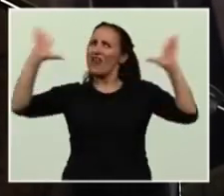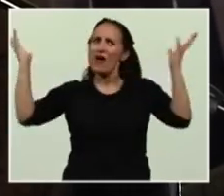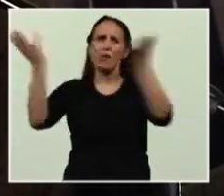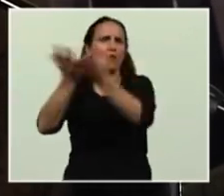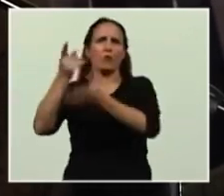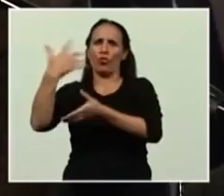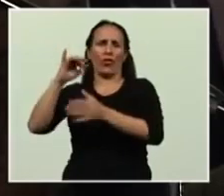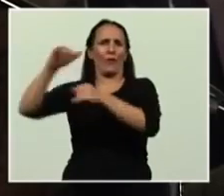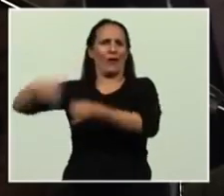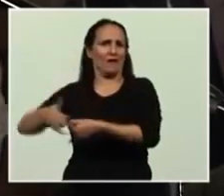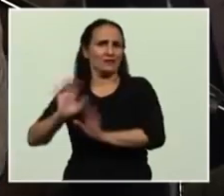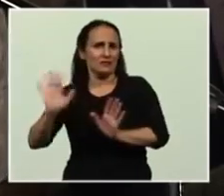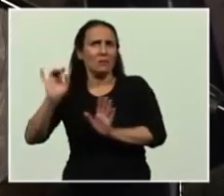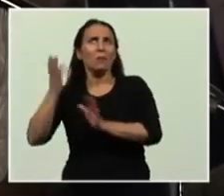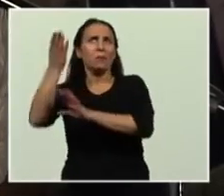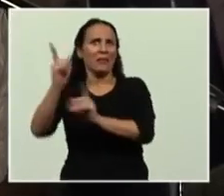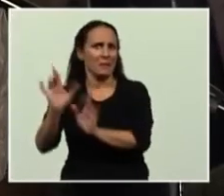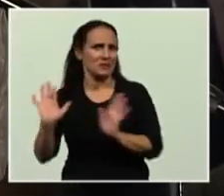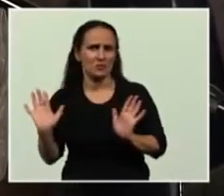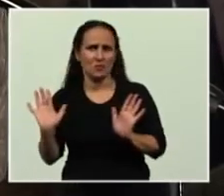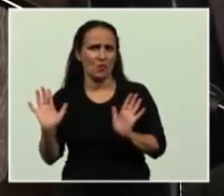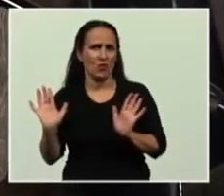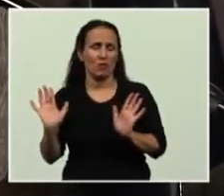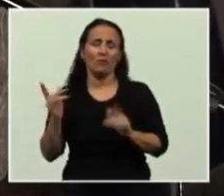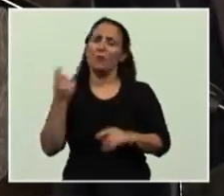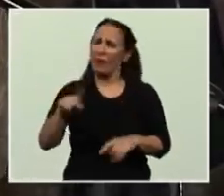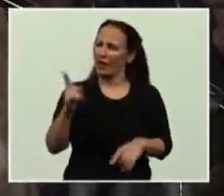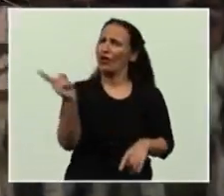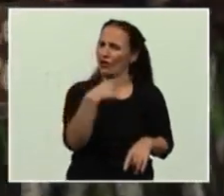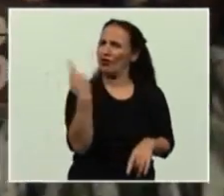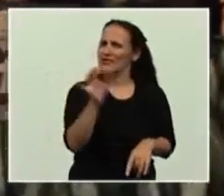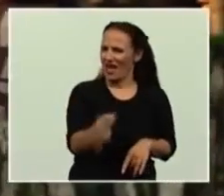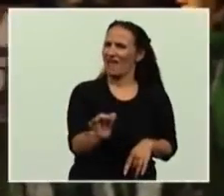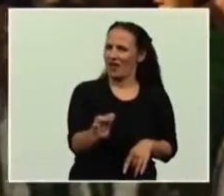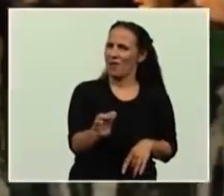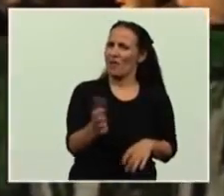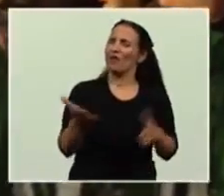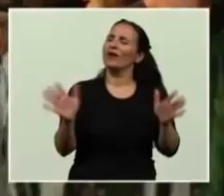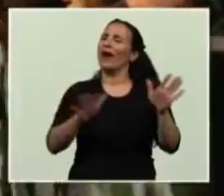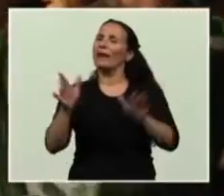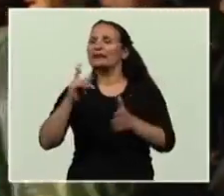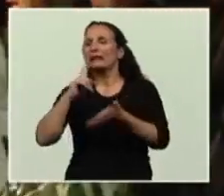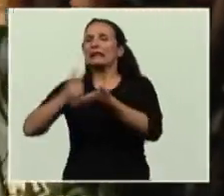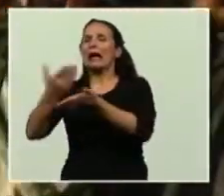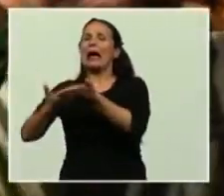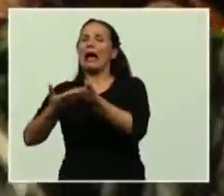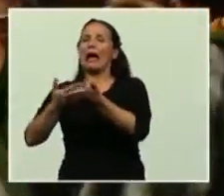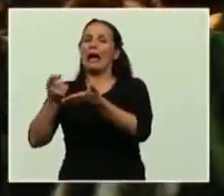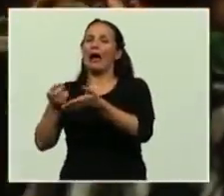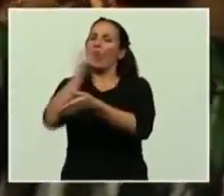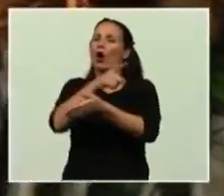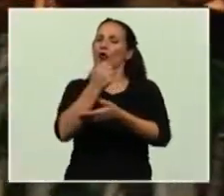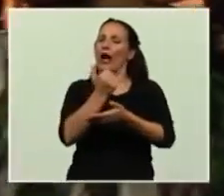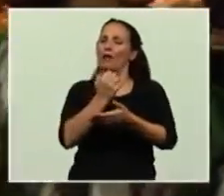cumplen las resoluciones. Pero ya sabemos, parece que algunas resoluciones tienen más fuerza